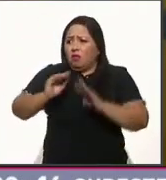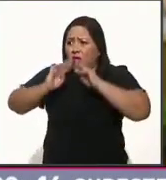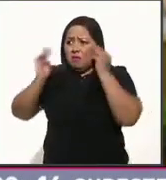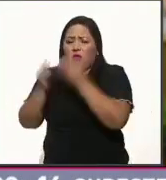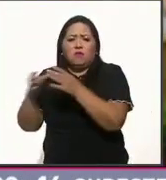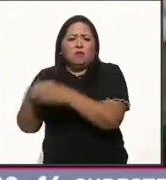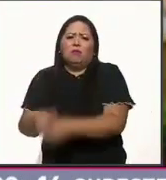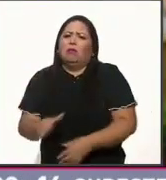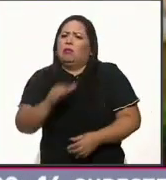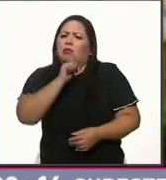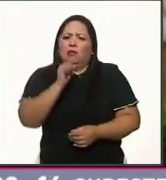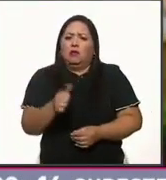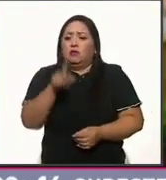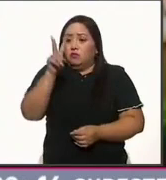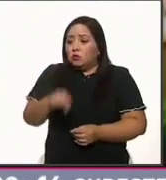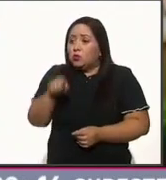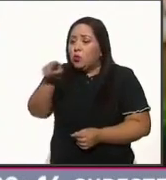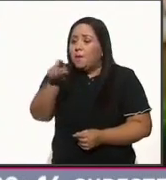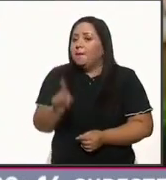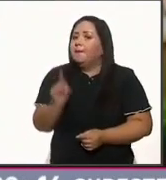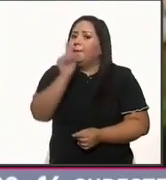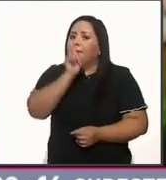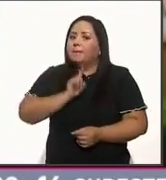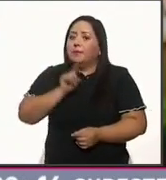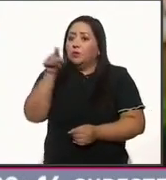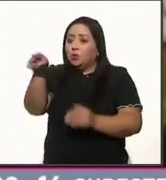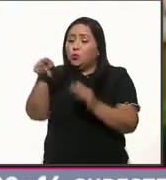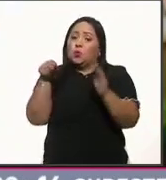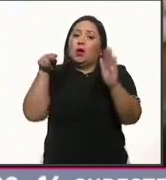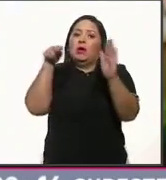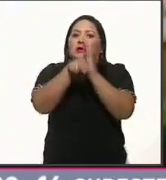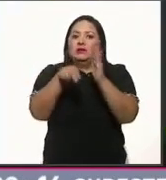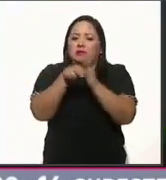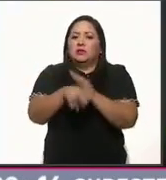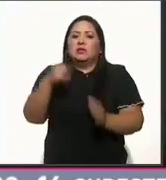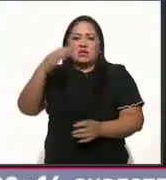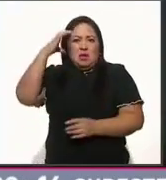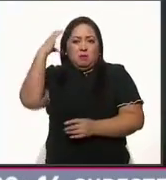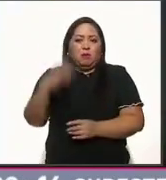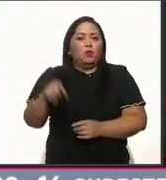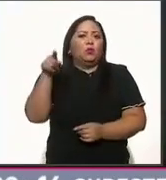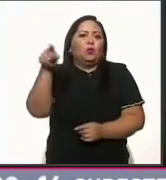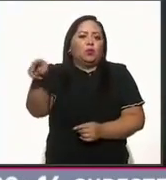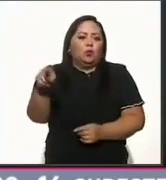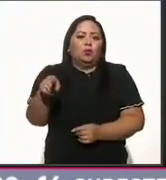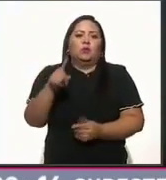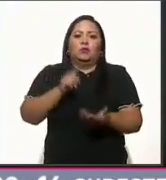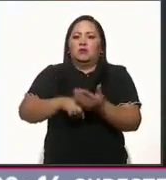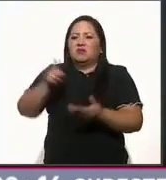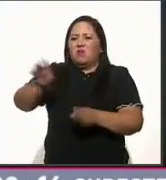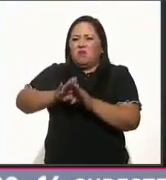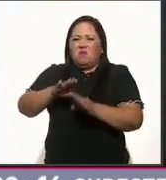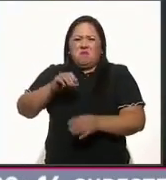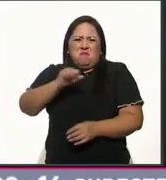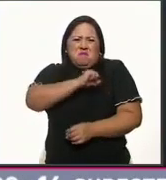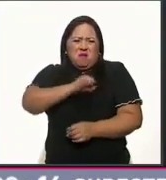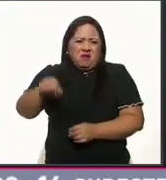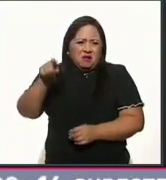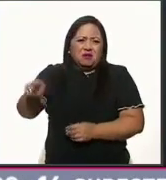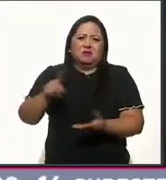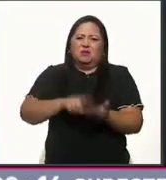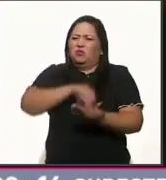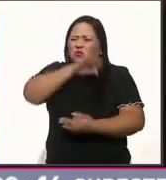organizado. El mentiroso es usted, el asesino es usted, el criminal es usted, el lampón es usted, el